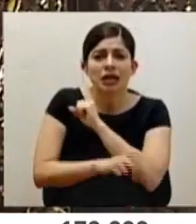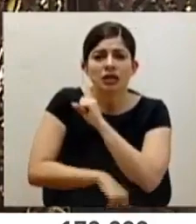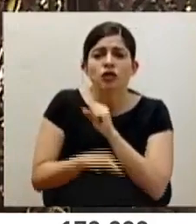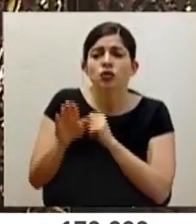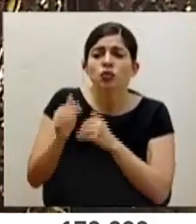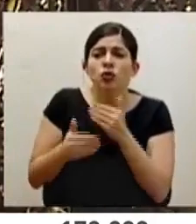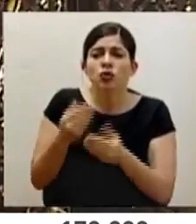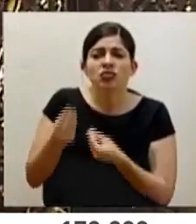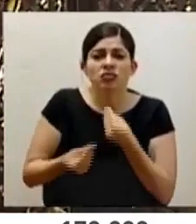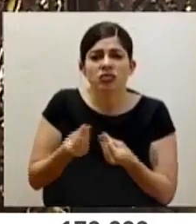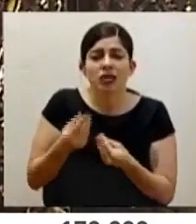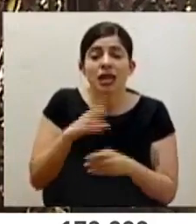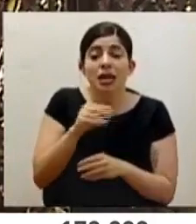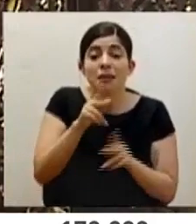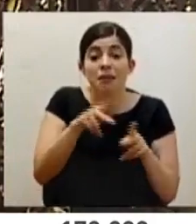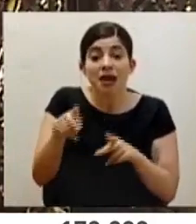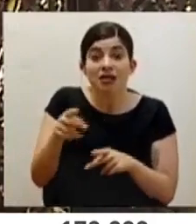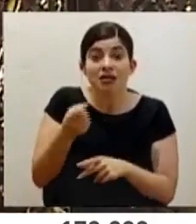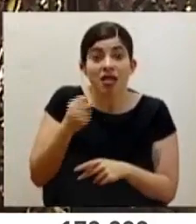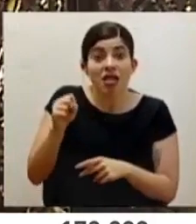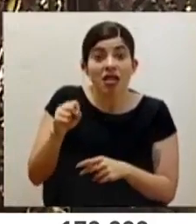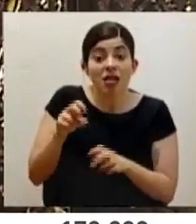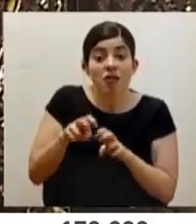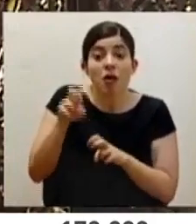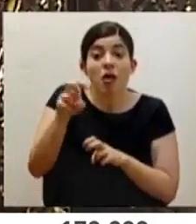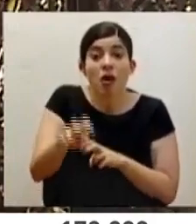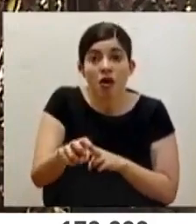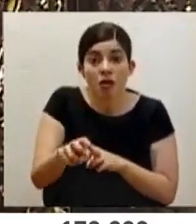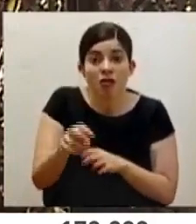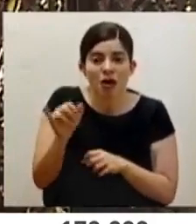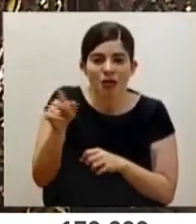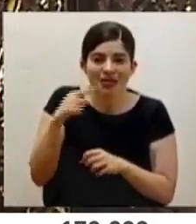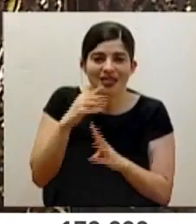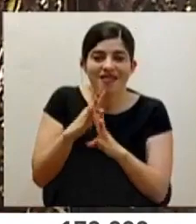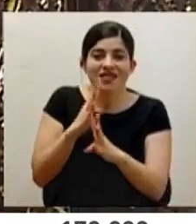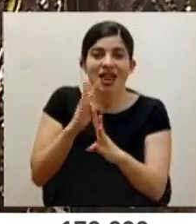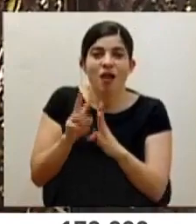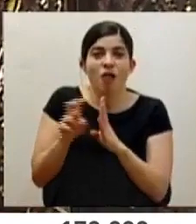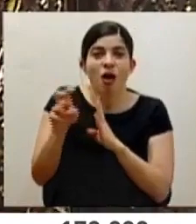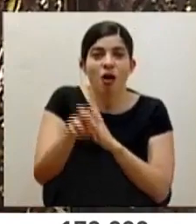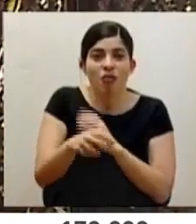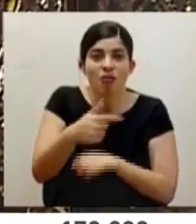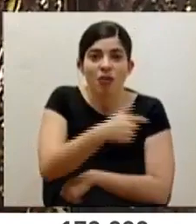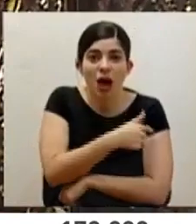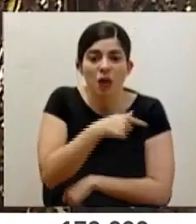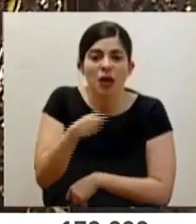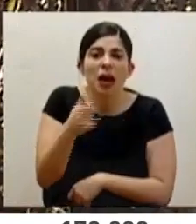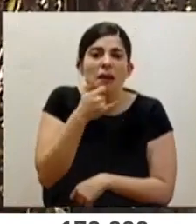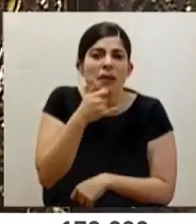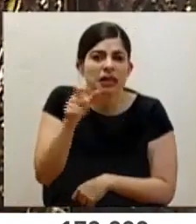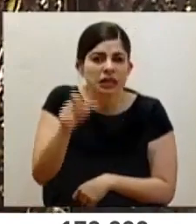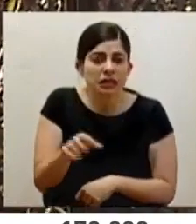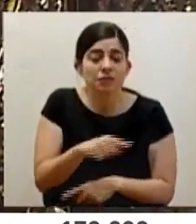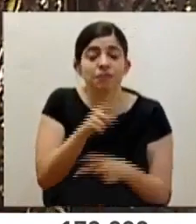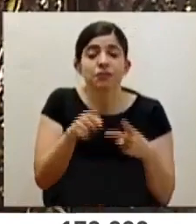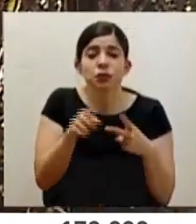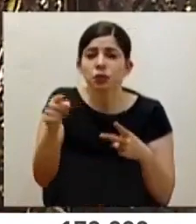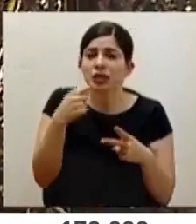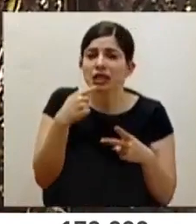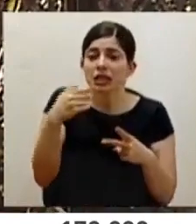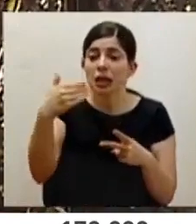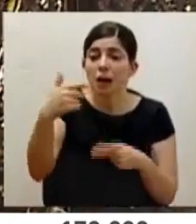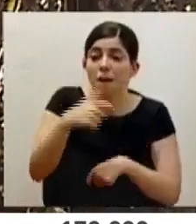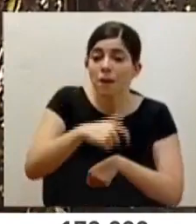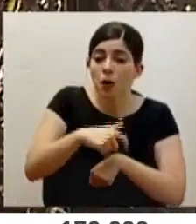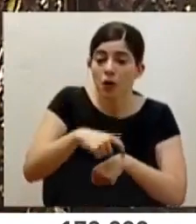procedimientos van a iniciar? ¿Y a qué se expone el personal? ¿Qué se brincó la fila? Usando los términos que usted utilizaba. Y en segundo lugar, le consulto, usted ya explicaba que en algún momento vamos